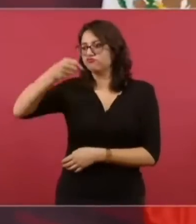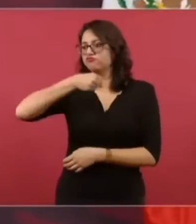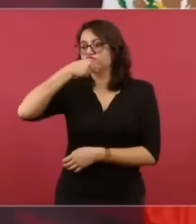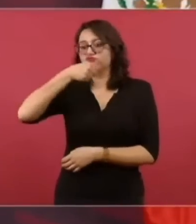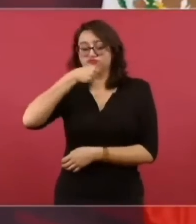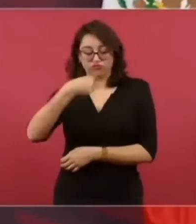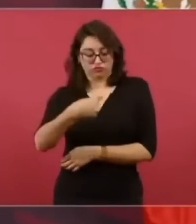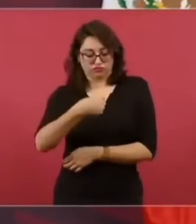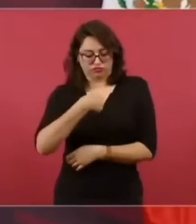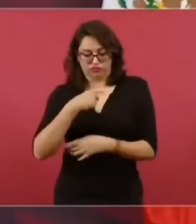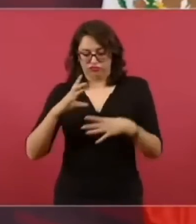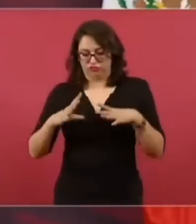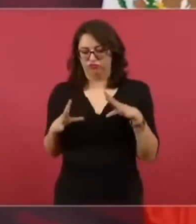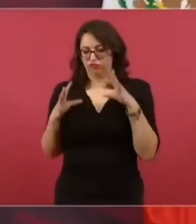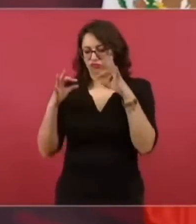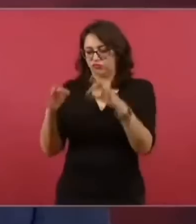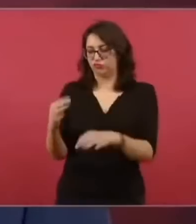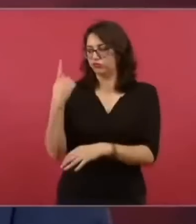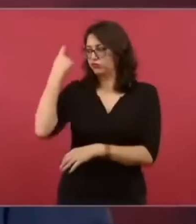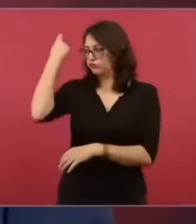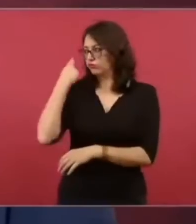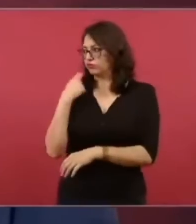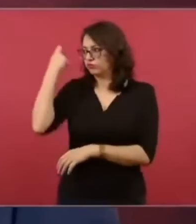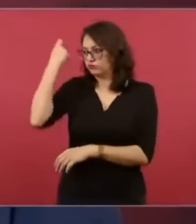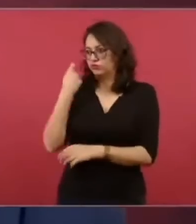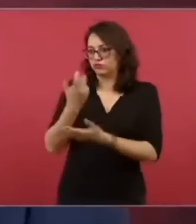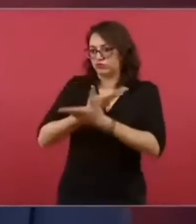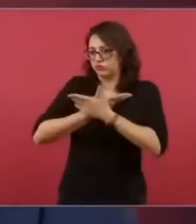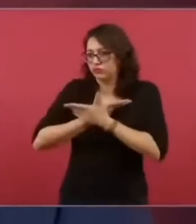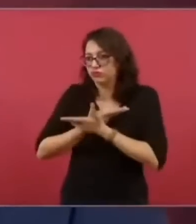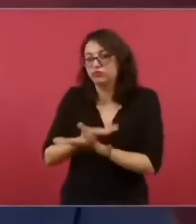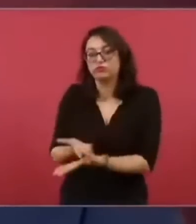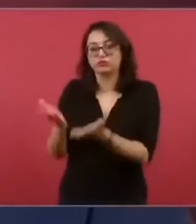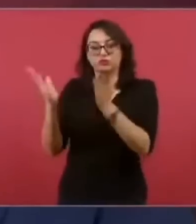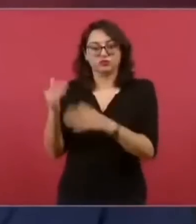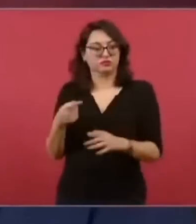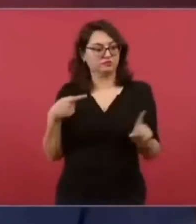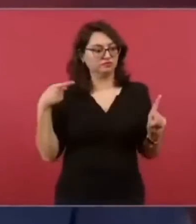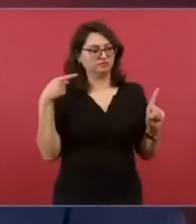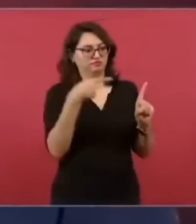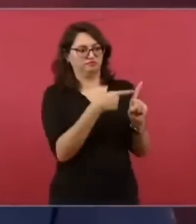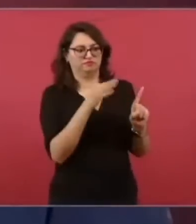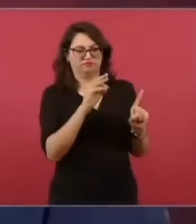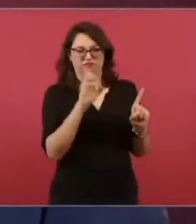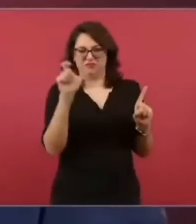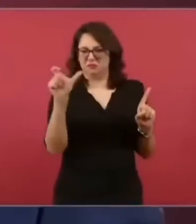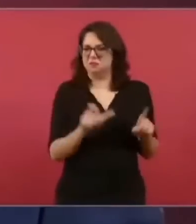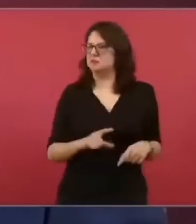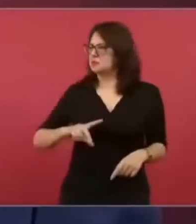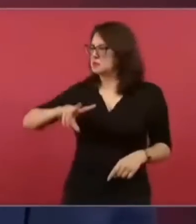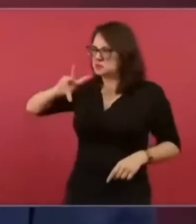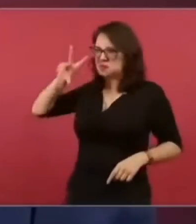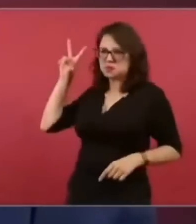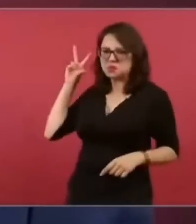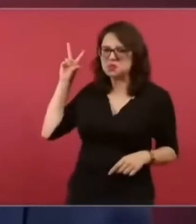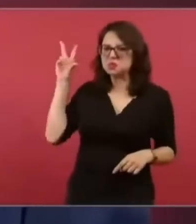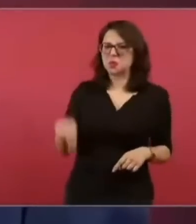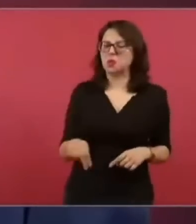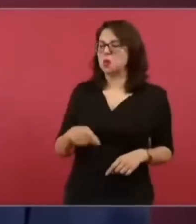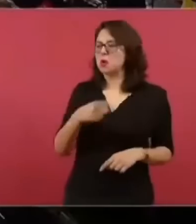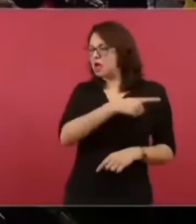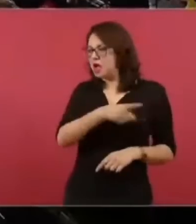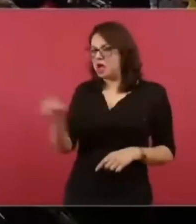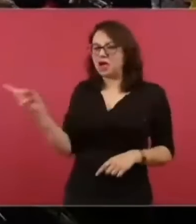que lo que se tenía que hacer era poner a trabajar a los adultos mayores.